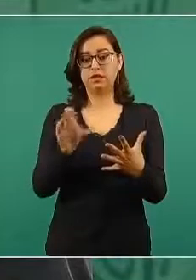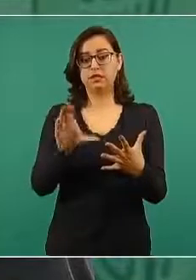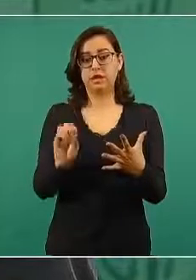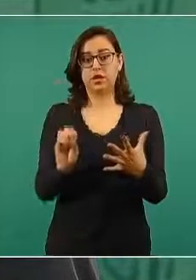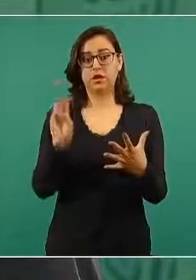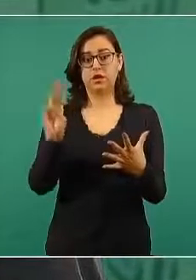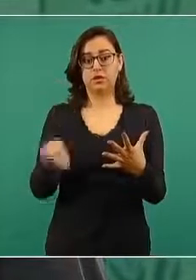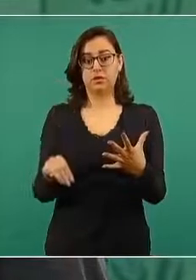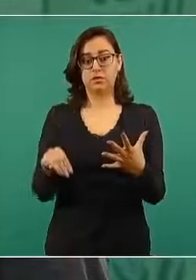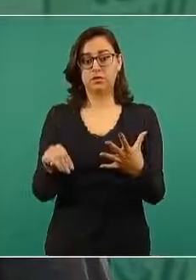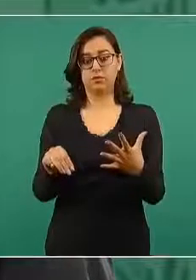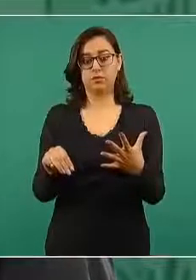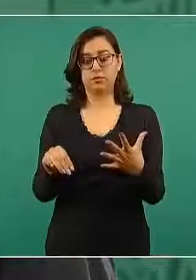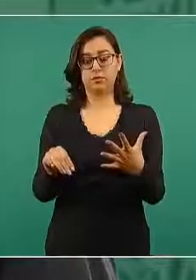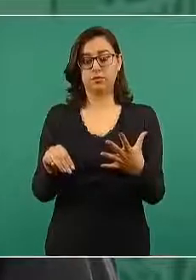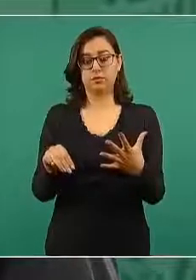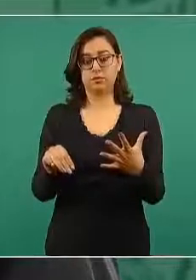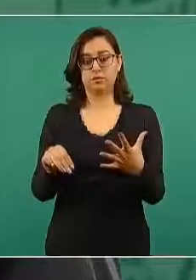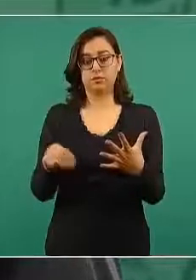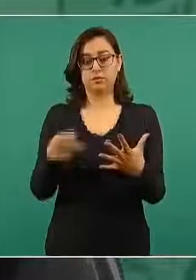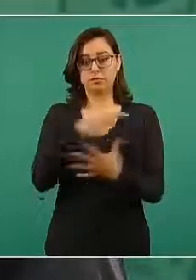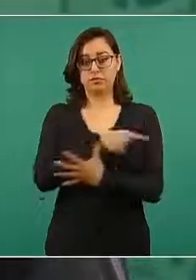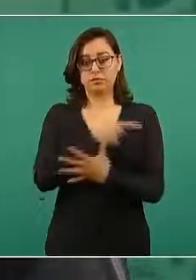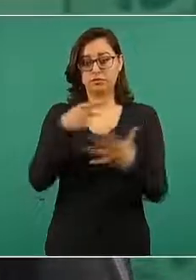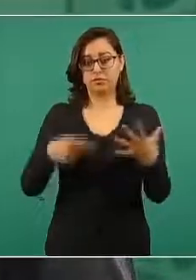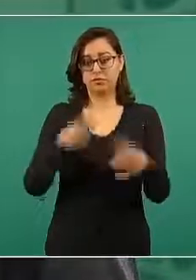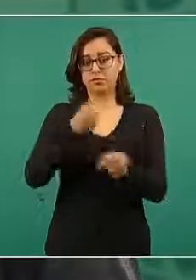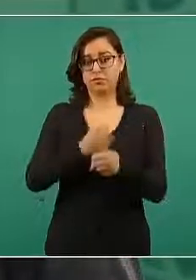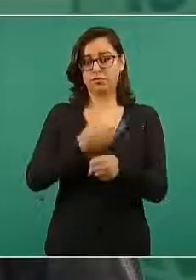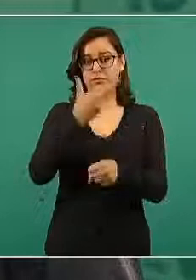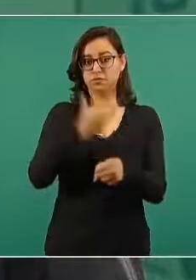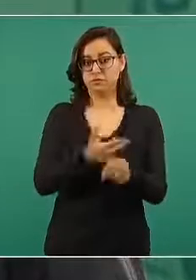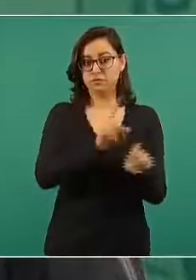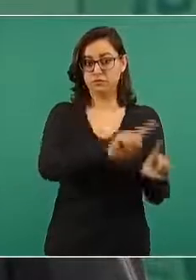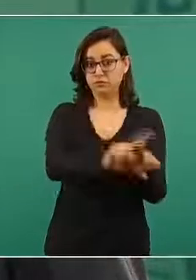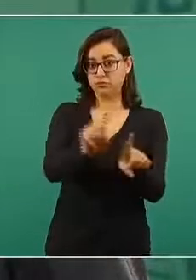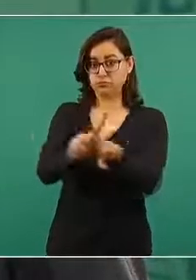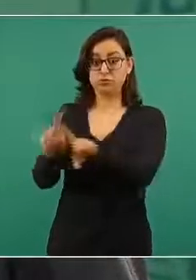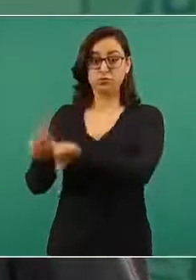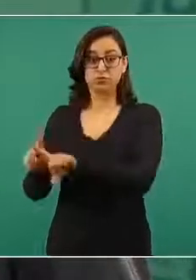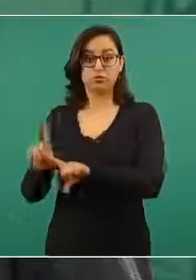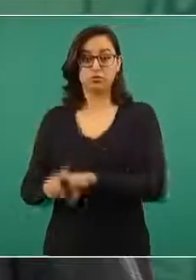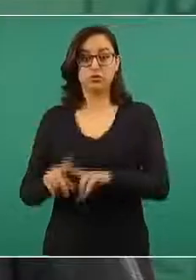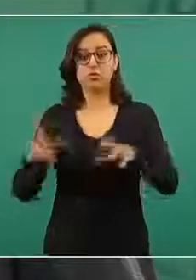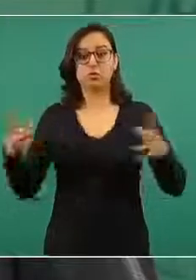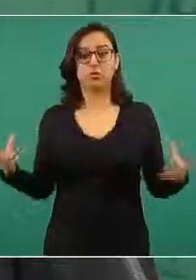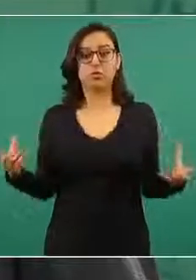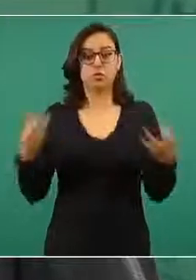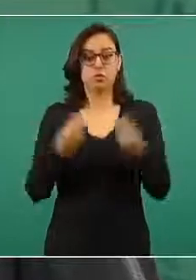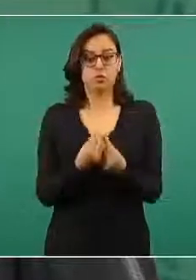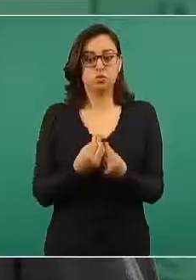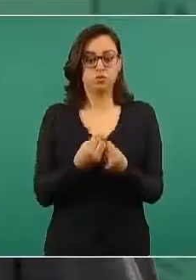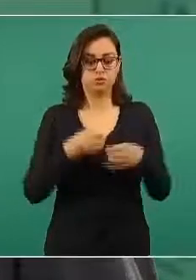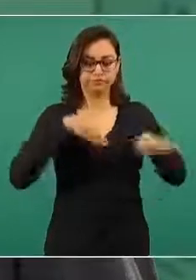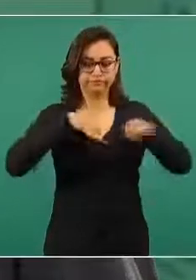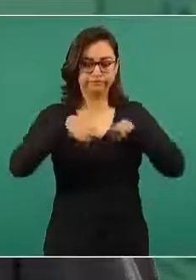se trabajaron 150 horas